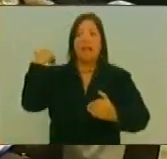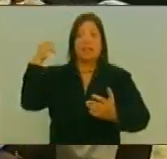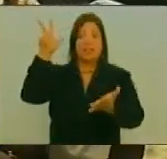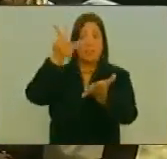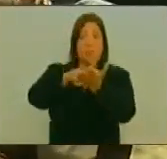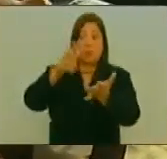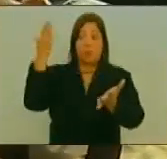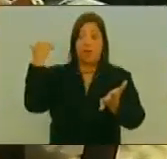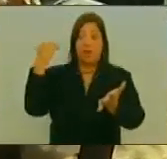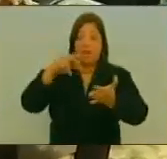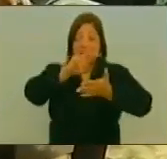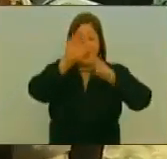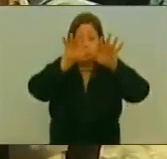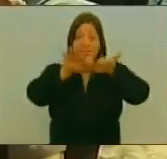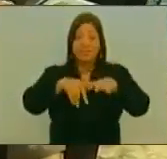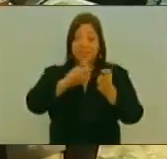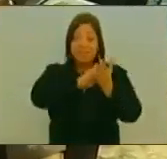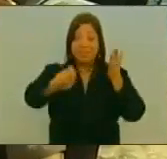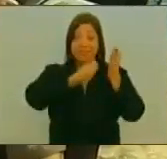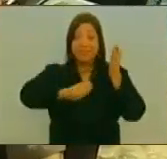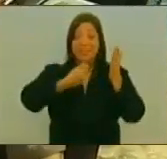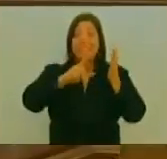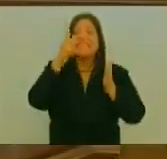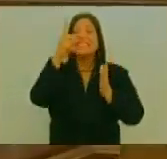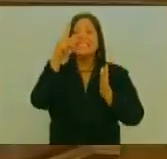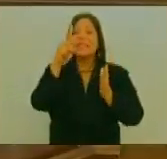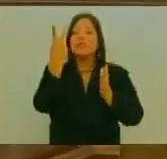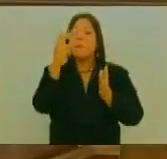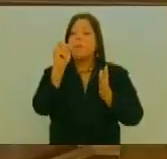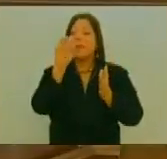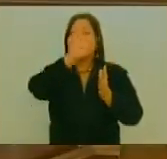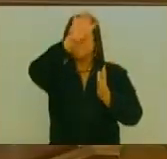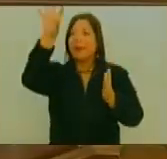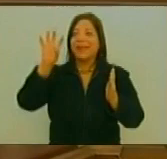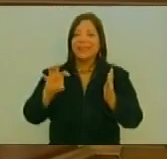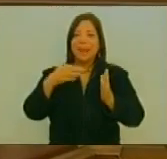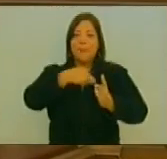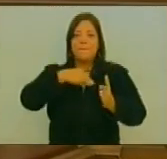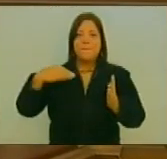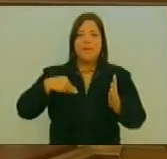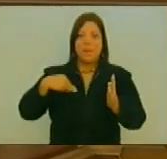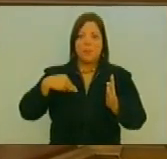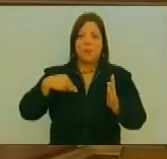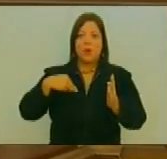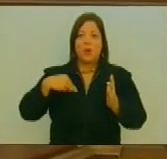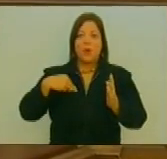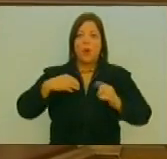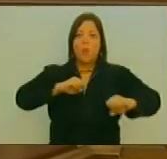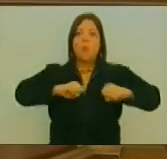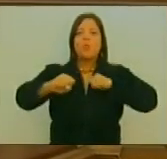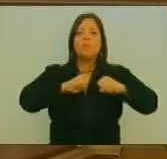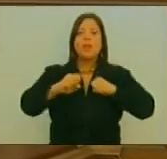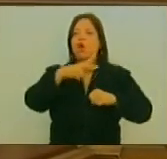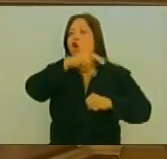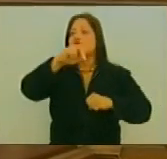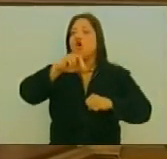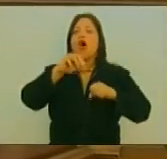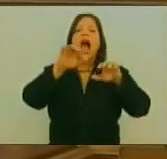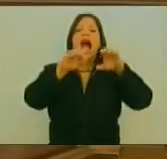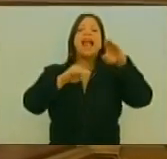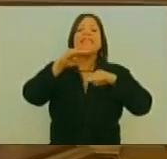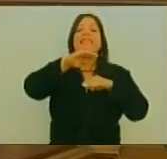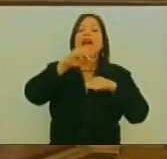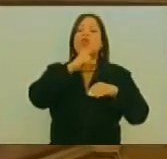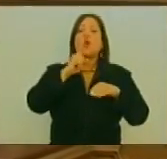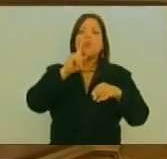Una Declaración De 120 Países Miembros Como Sabemos Del Movimiento De Países No Alineados